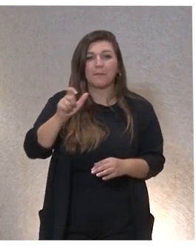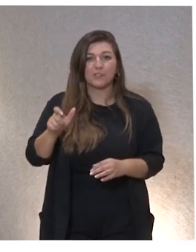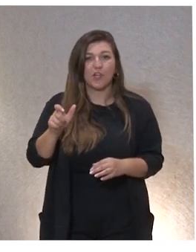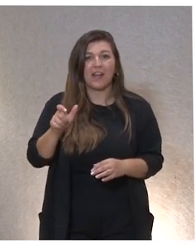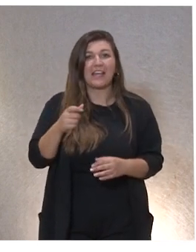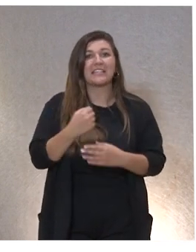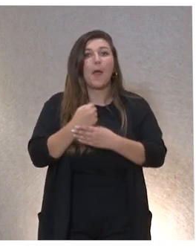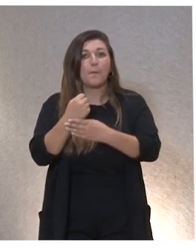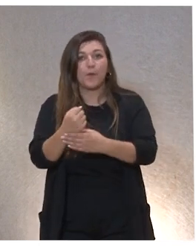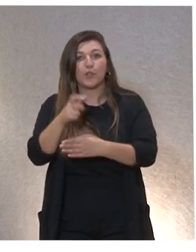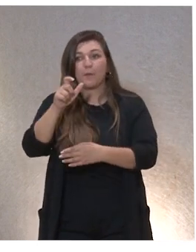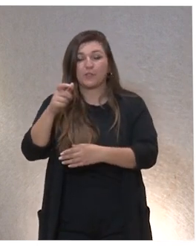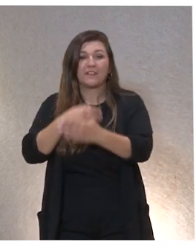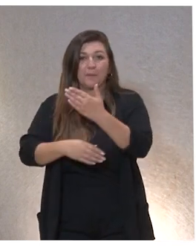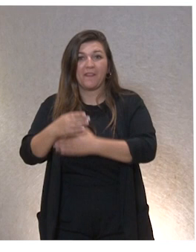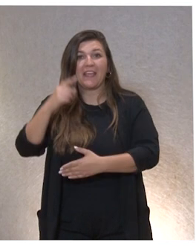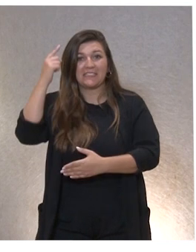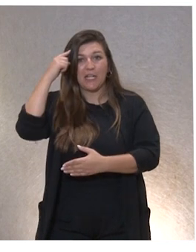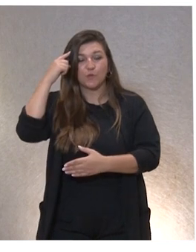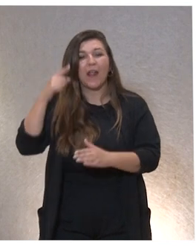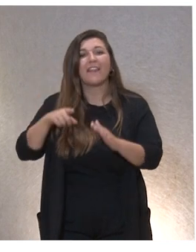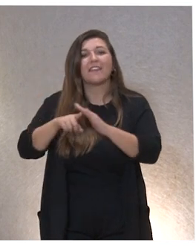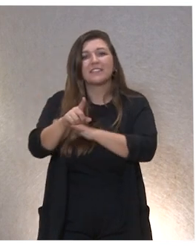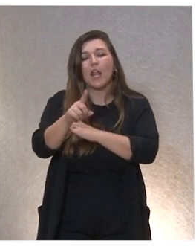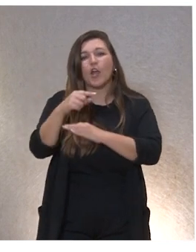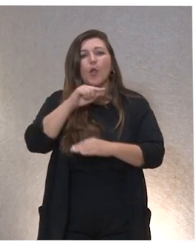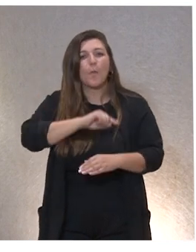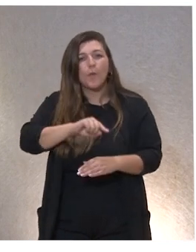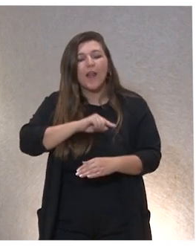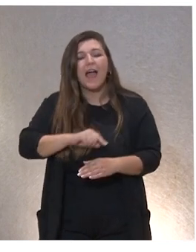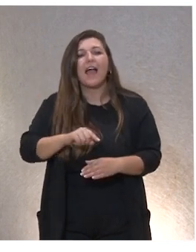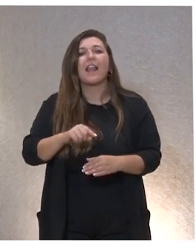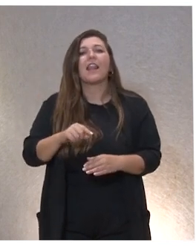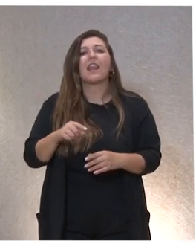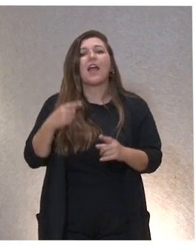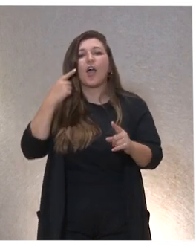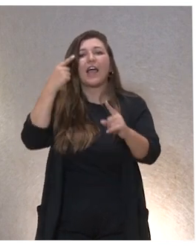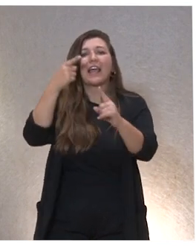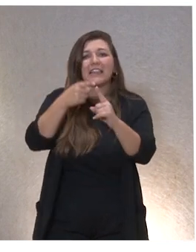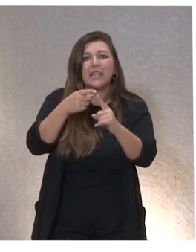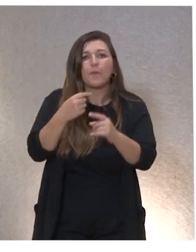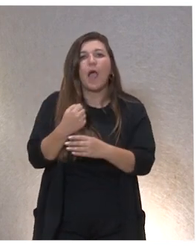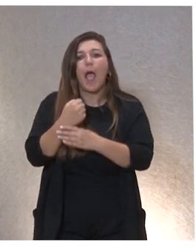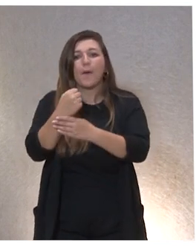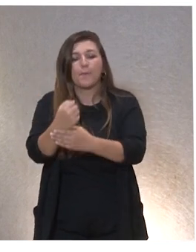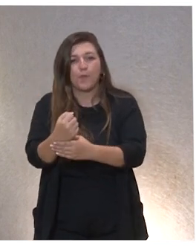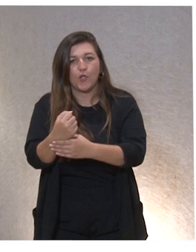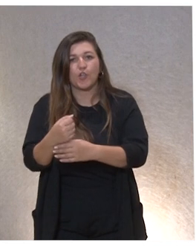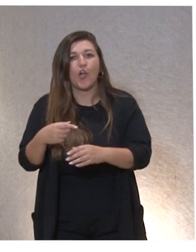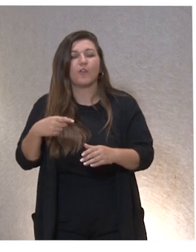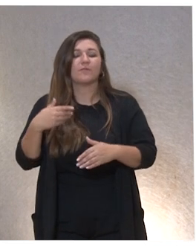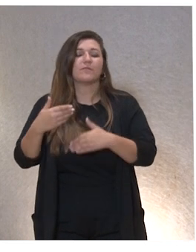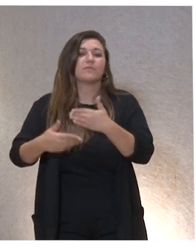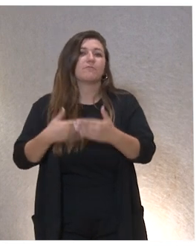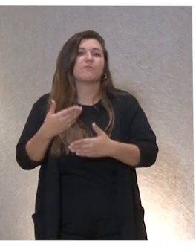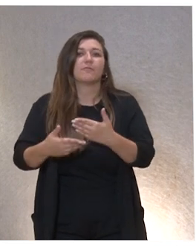discapacidad intelectual que participan en GAUDE desarrollen un funcionamiento moral que les permita convertirse en apoyos generadores de dignidad. Y esto, ¿cómo?,